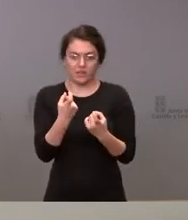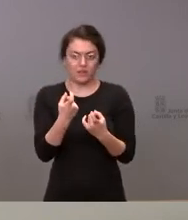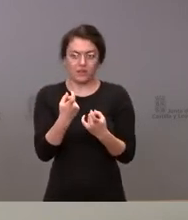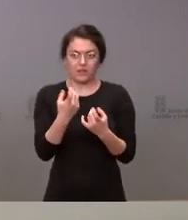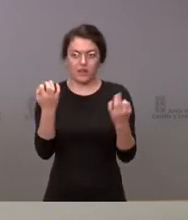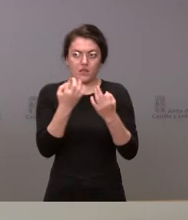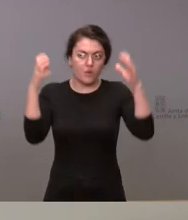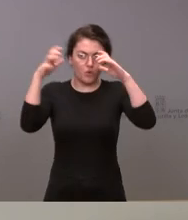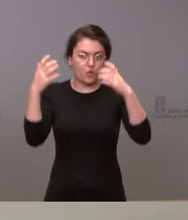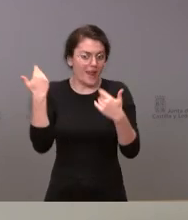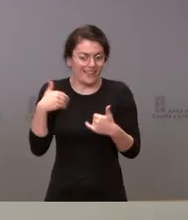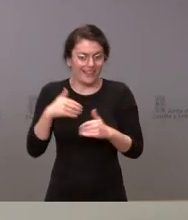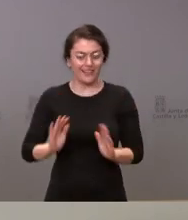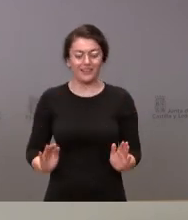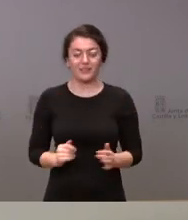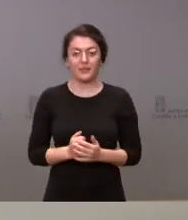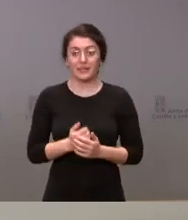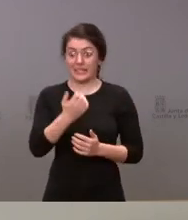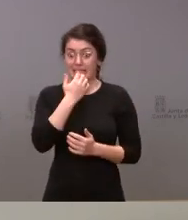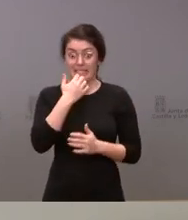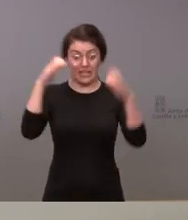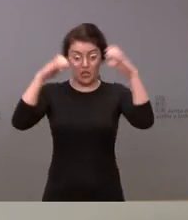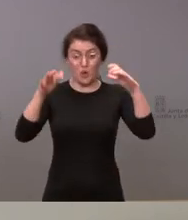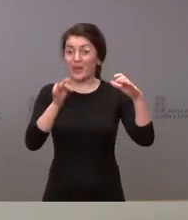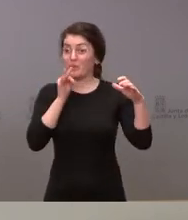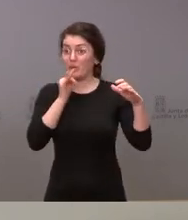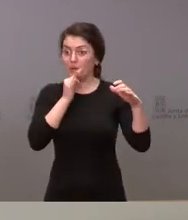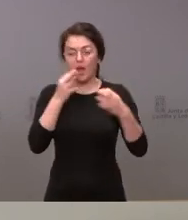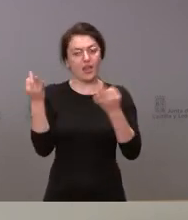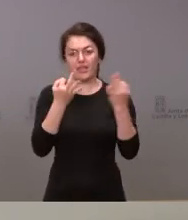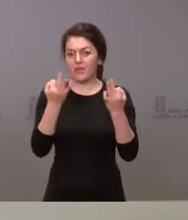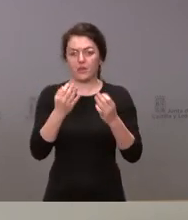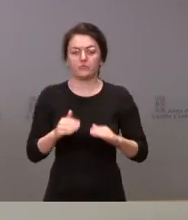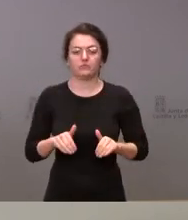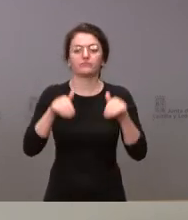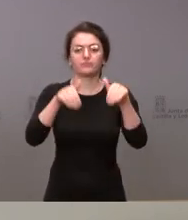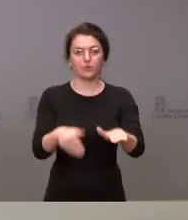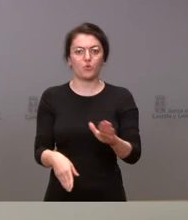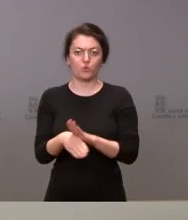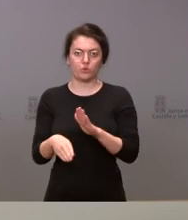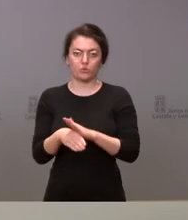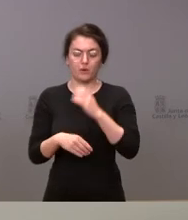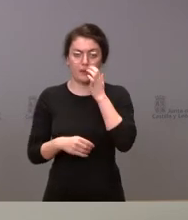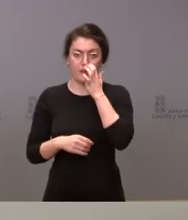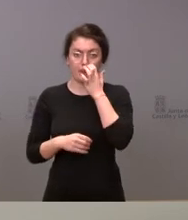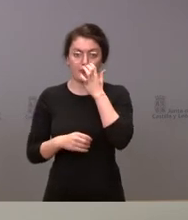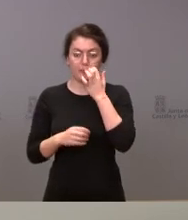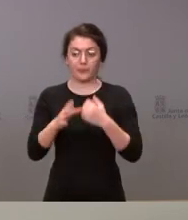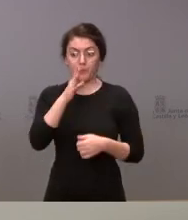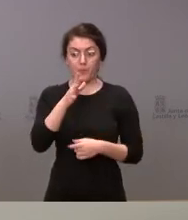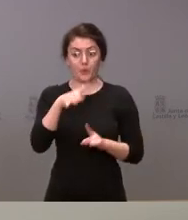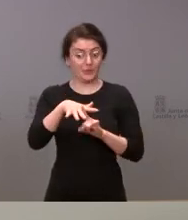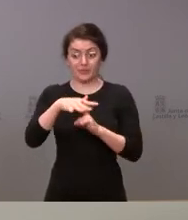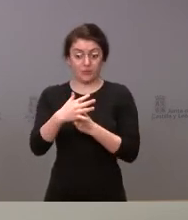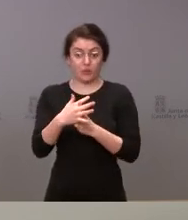antes. Si esto no es así, pues tendríamos que hacer frente a sucesivas prórrogas como es natural. Hay situaciones en donde mientras